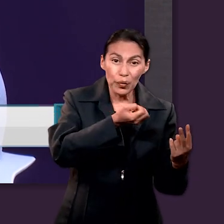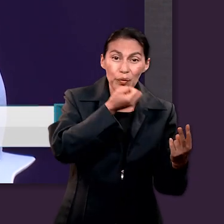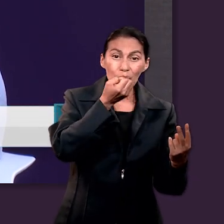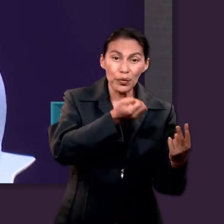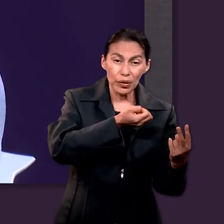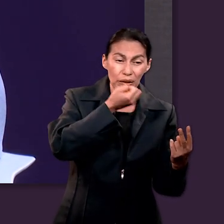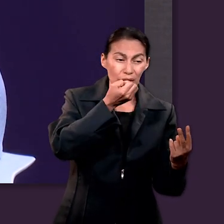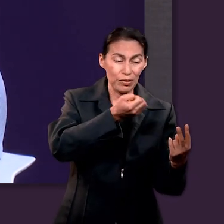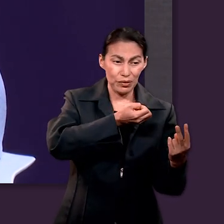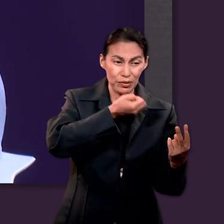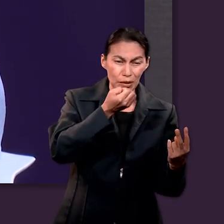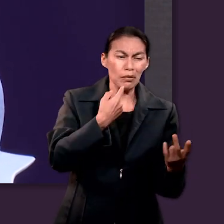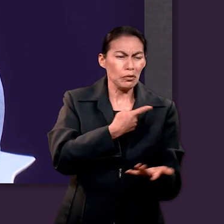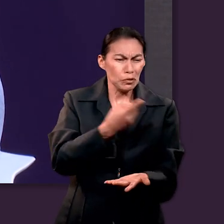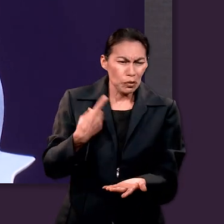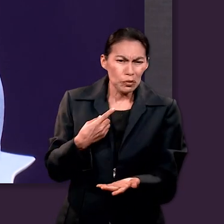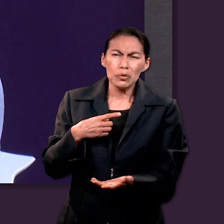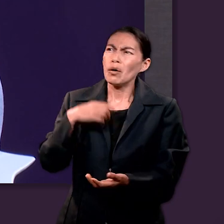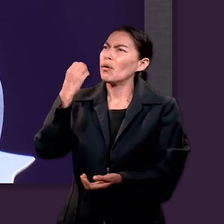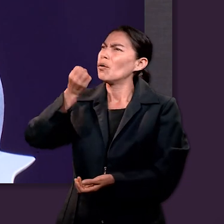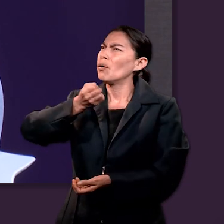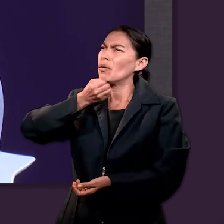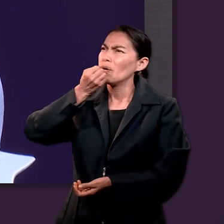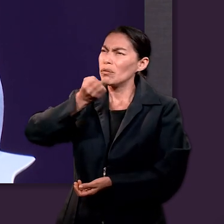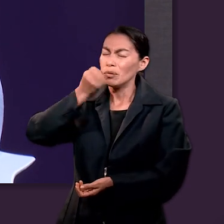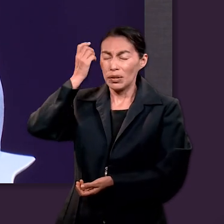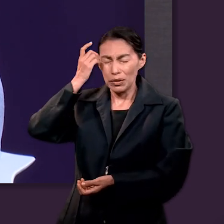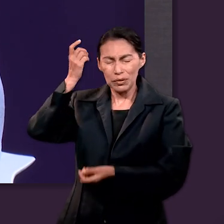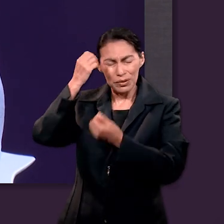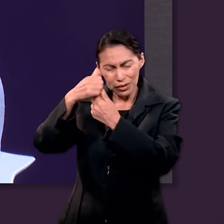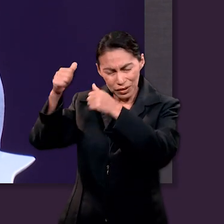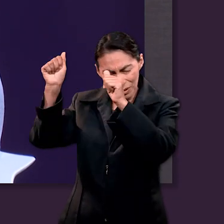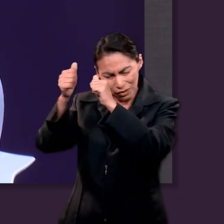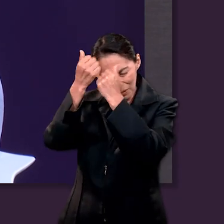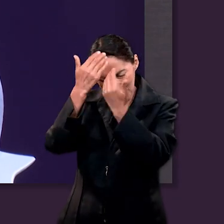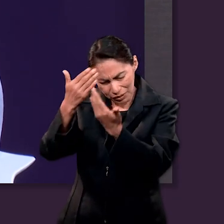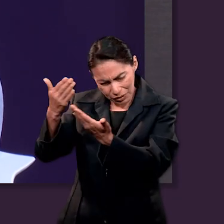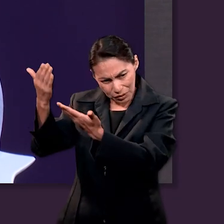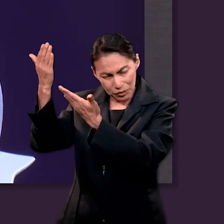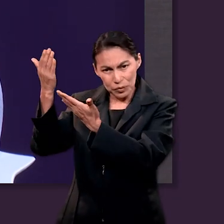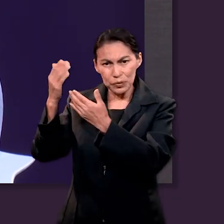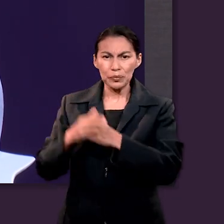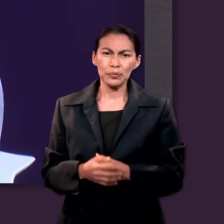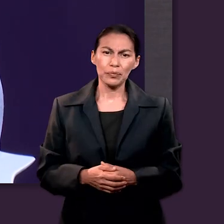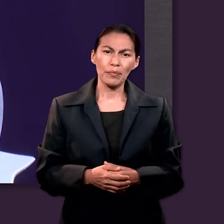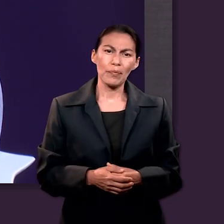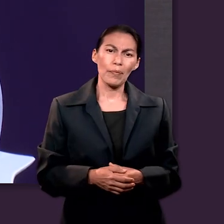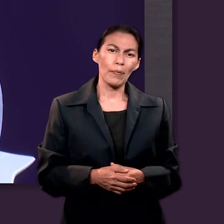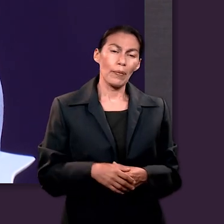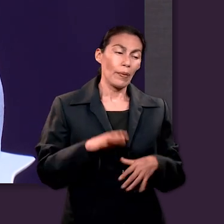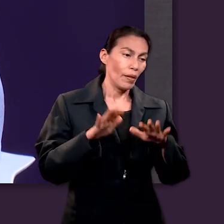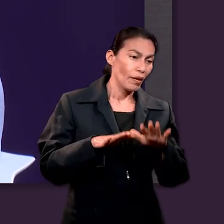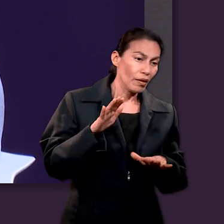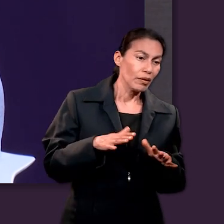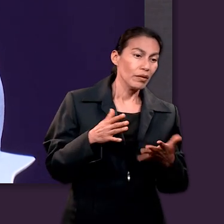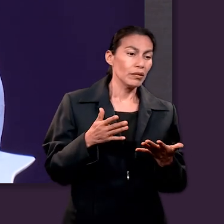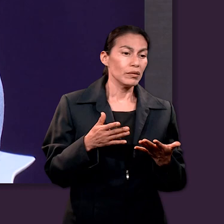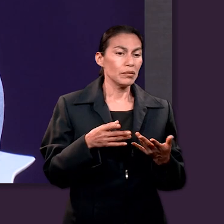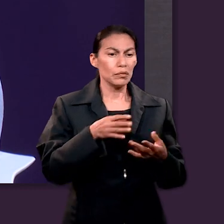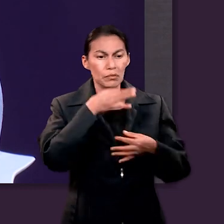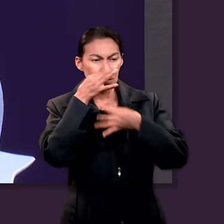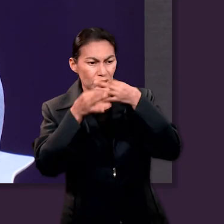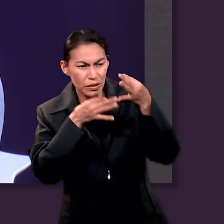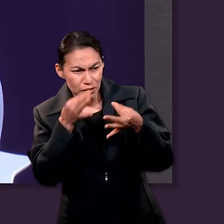estaban orando, entonces vemos que también la oración es una forma en que podemos alabar a Dios, cuando oramos alguna vez escuché en una predicación que